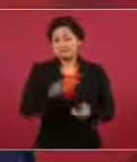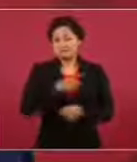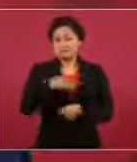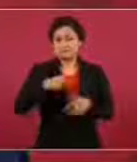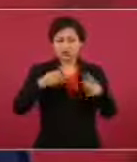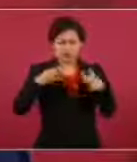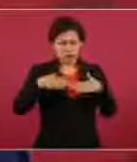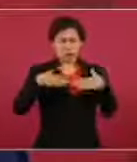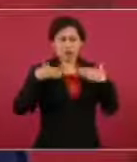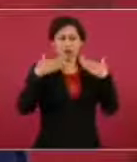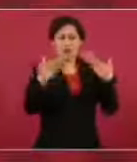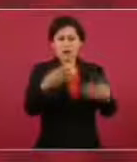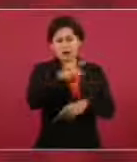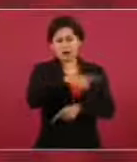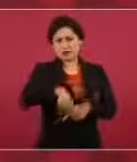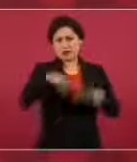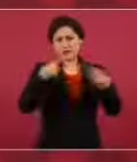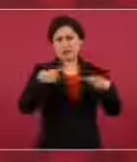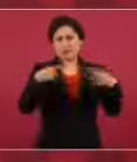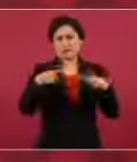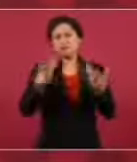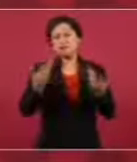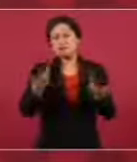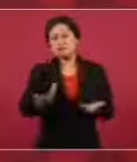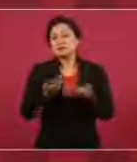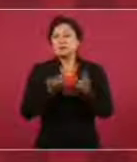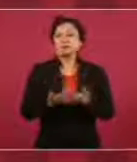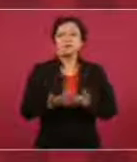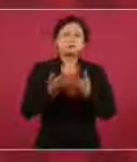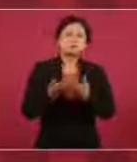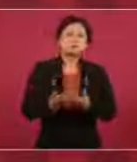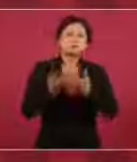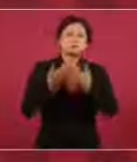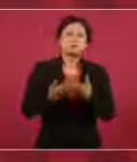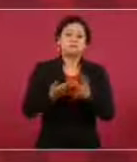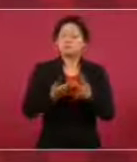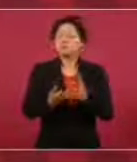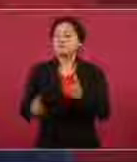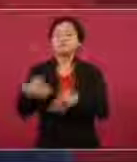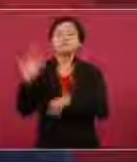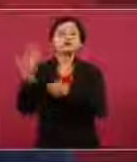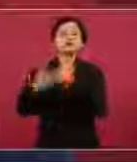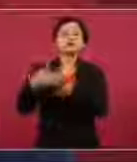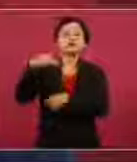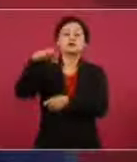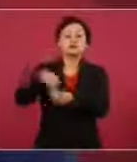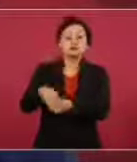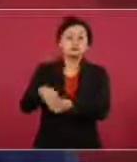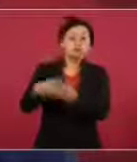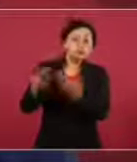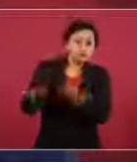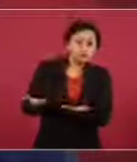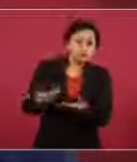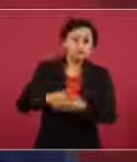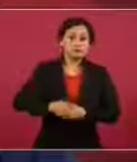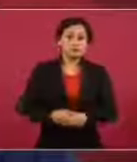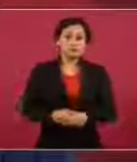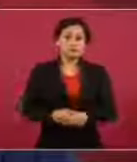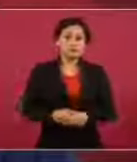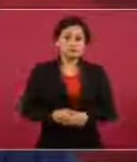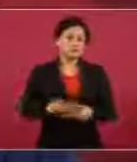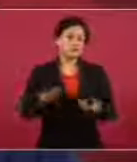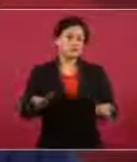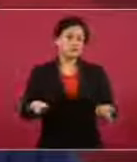esperar que se den las elecciones, pero no se pueden